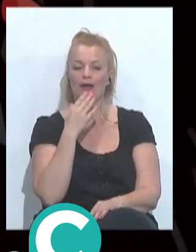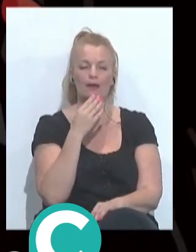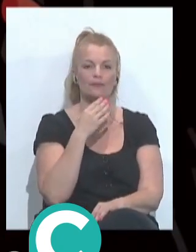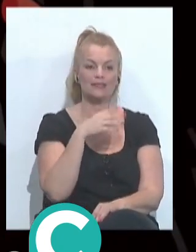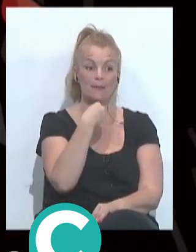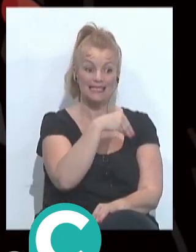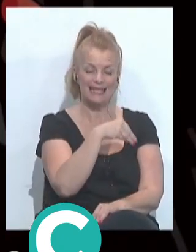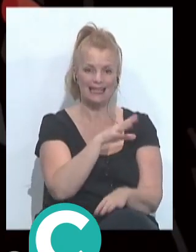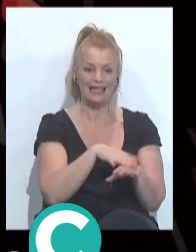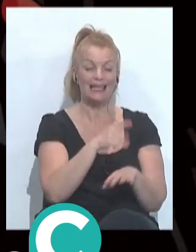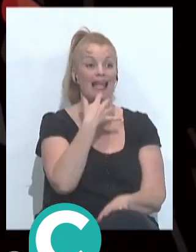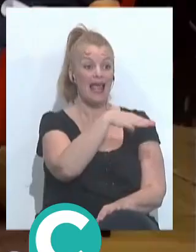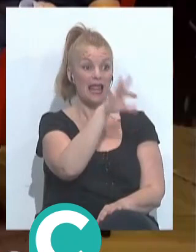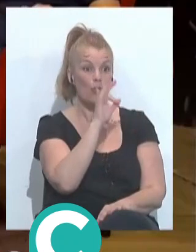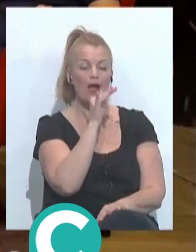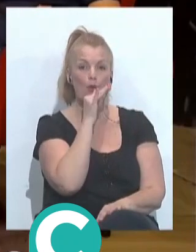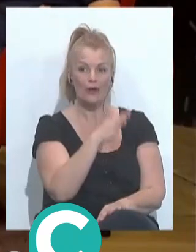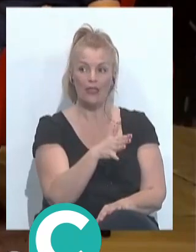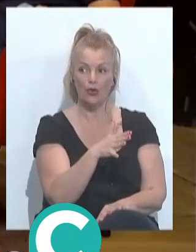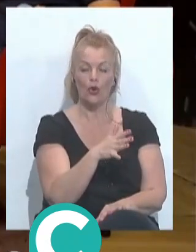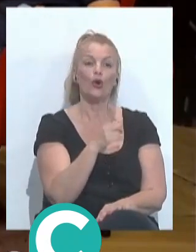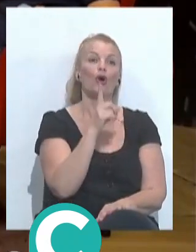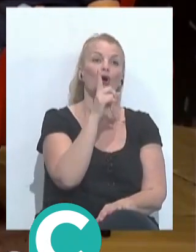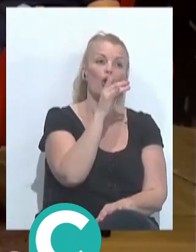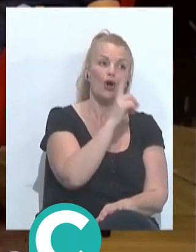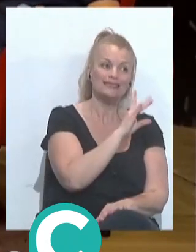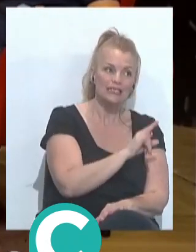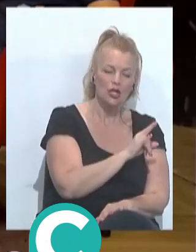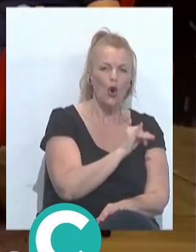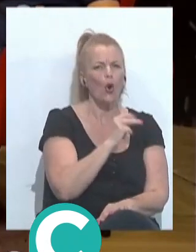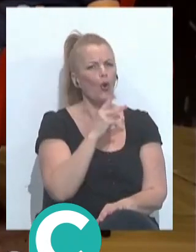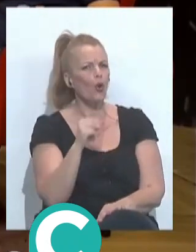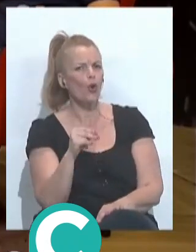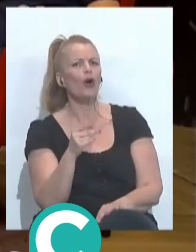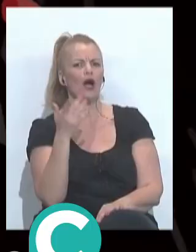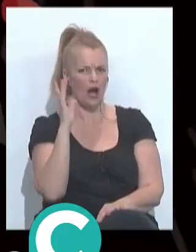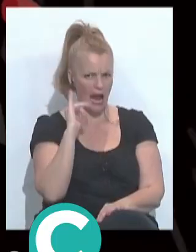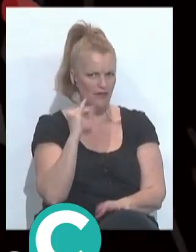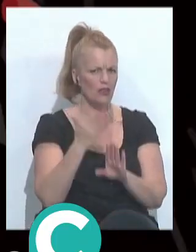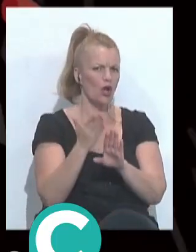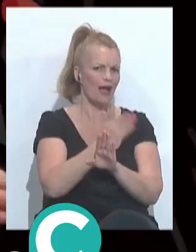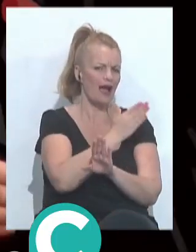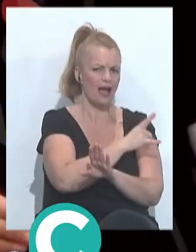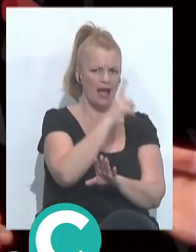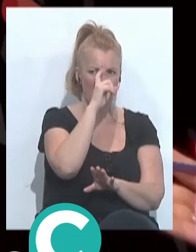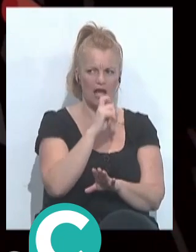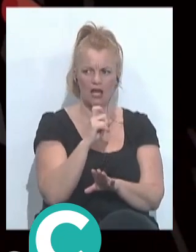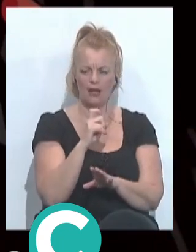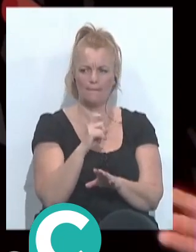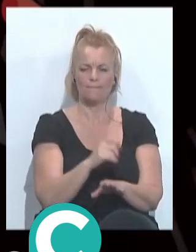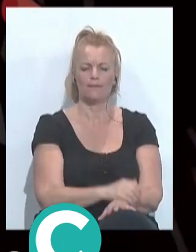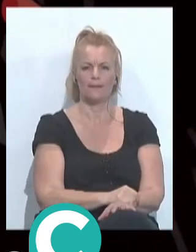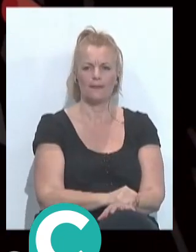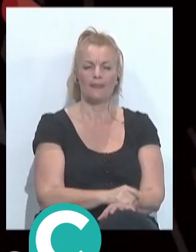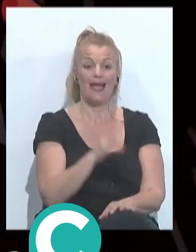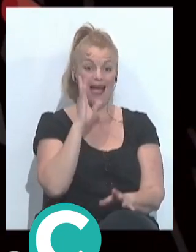elegir al jurado o no, ahí es donde también... Porque también hubo años en el que el presidente... Bueno, el año de la el año que estaba